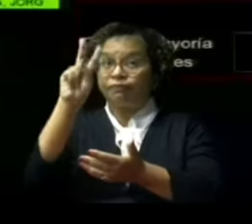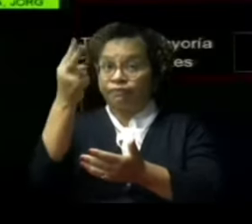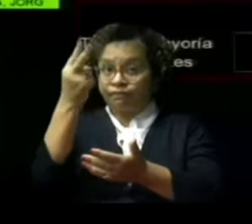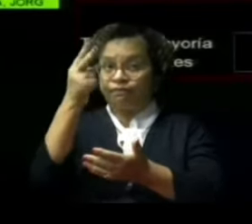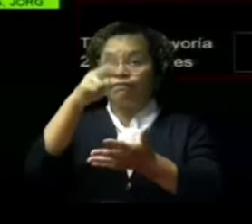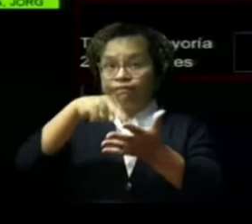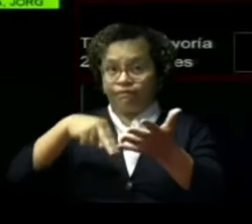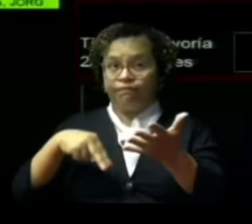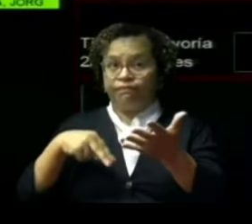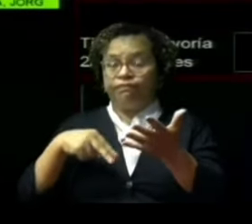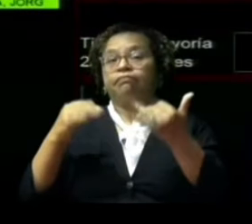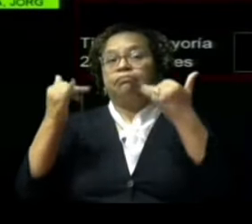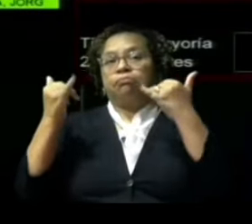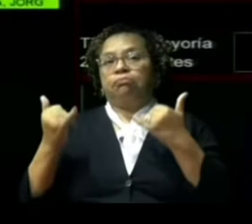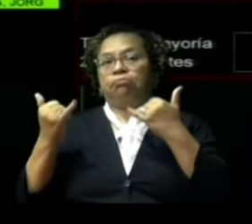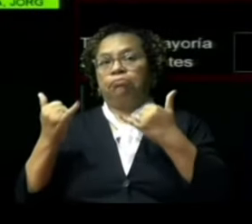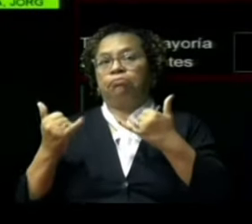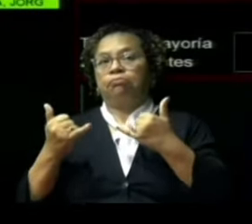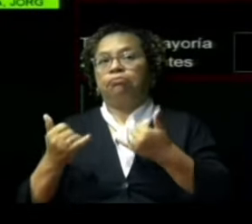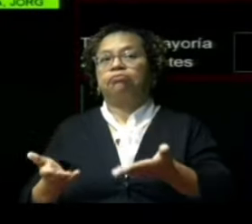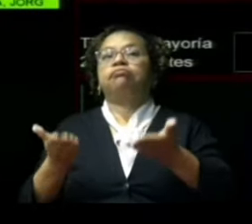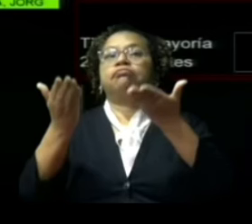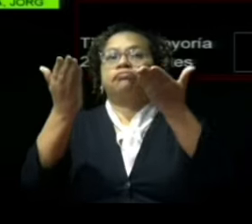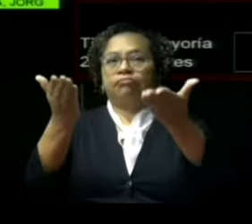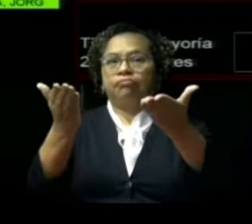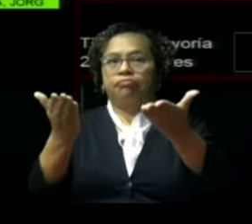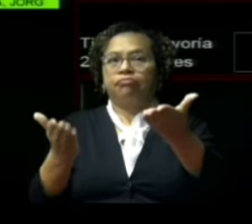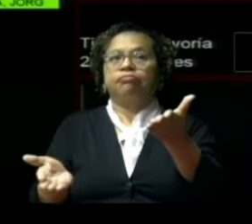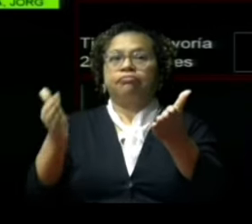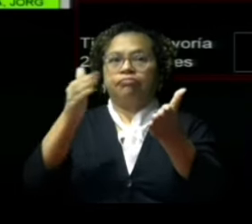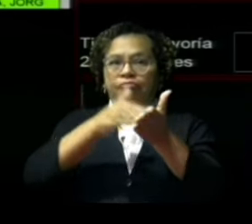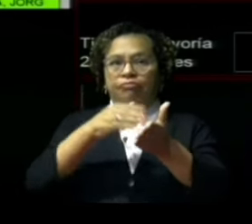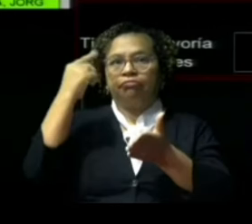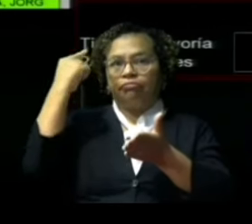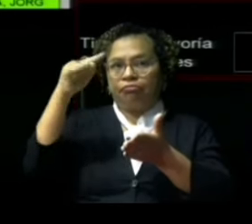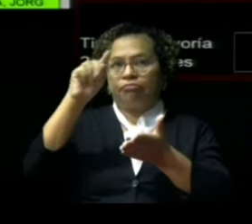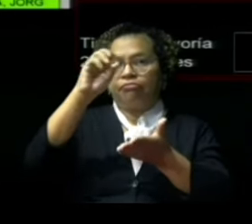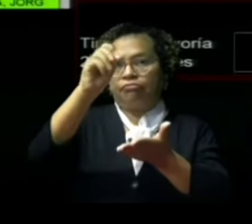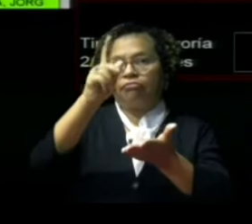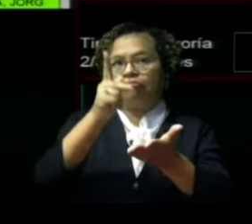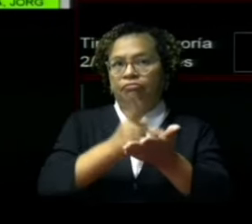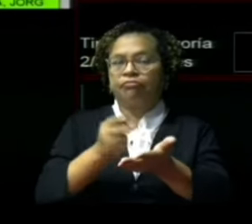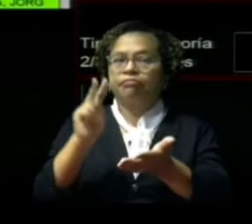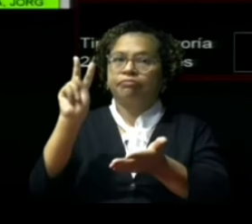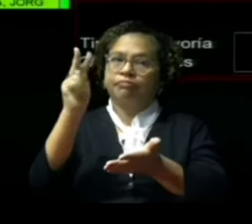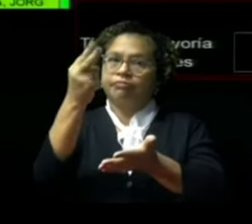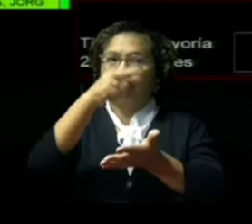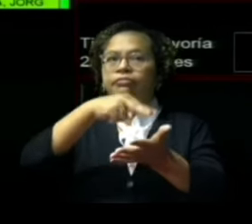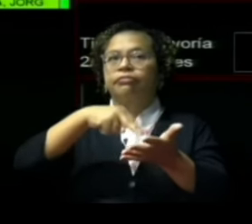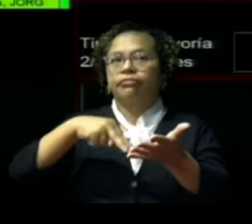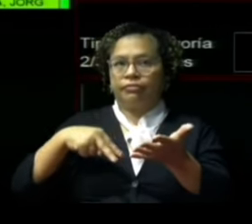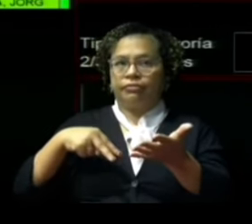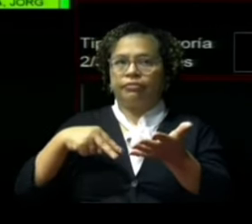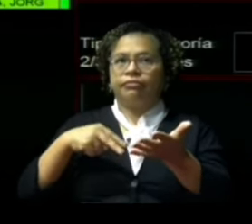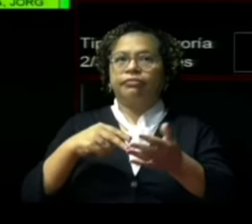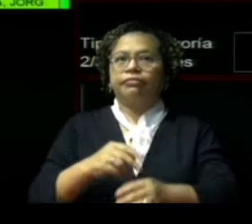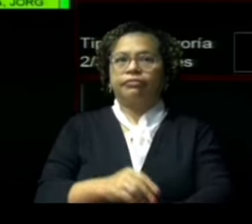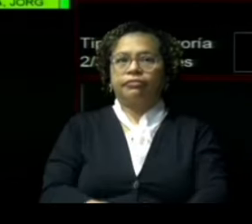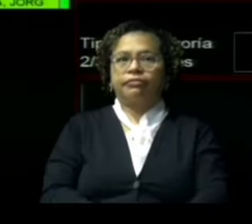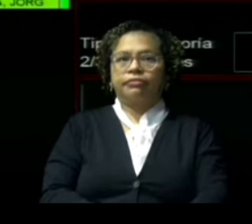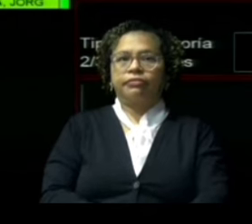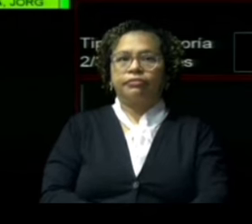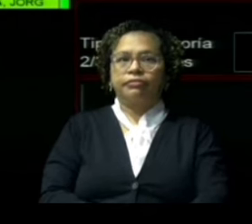Se necesita mayoría especial, que si estuviera la matrícula completa, son